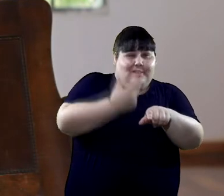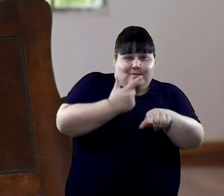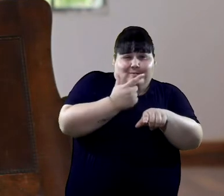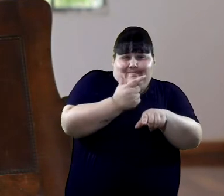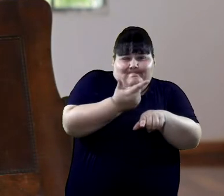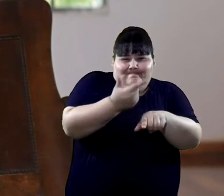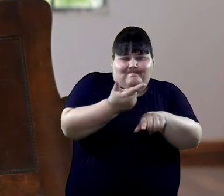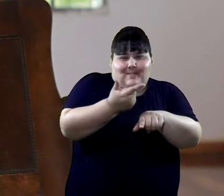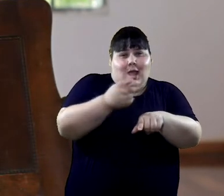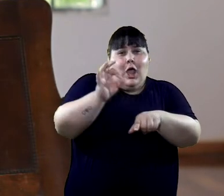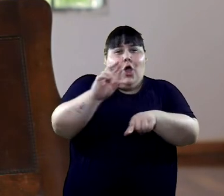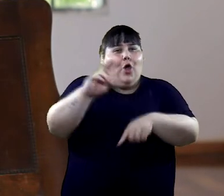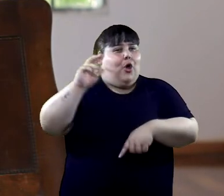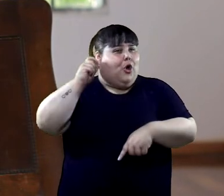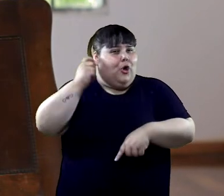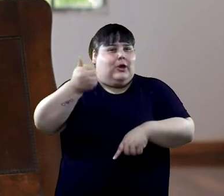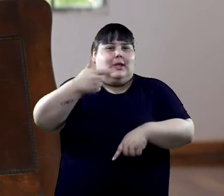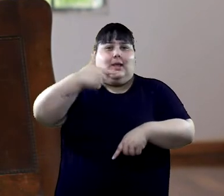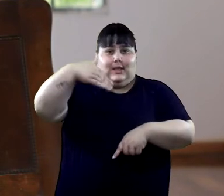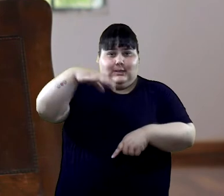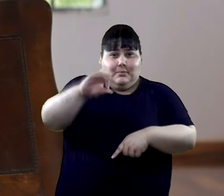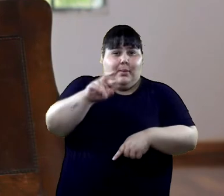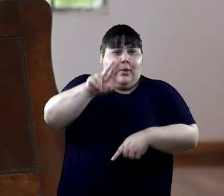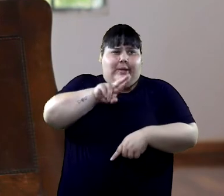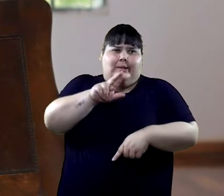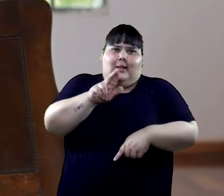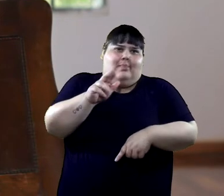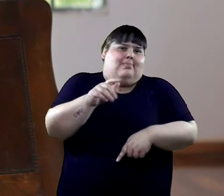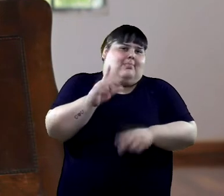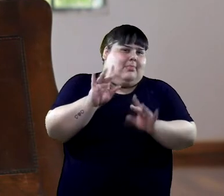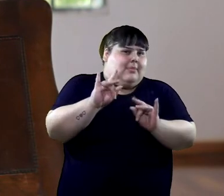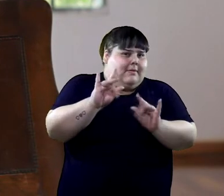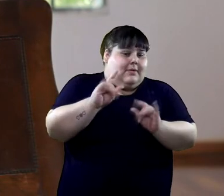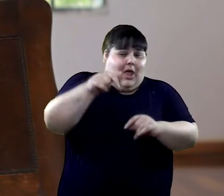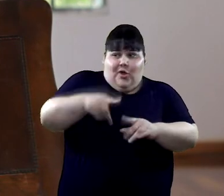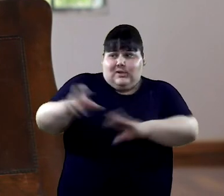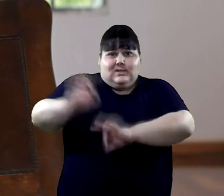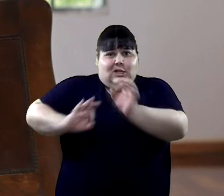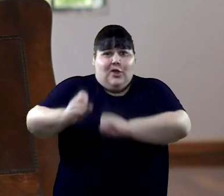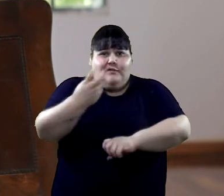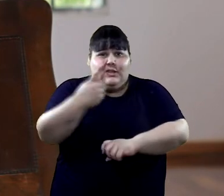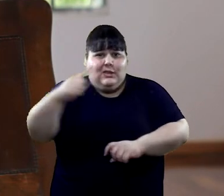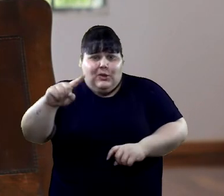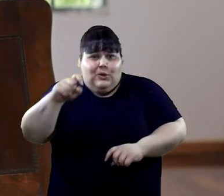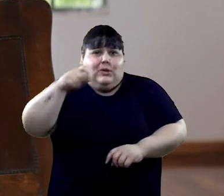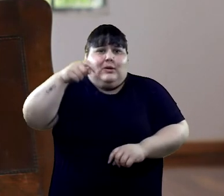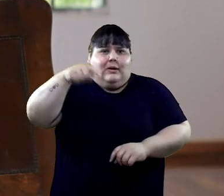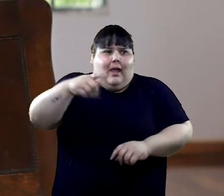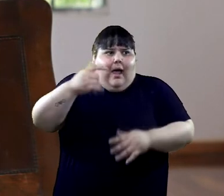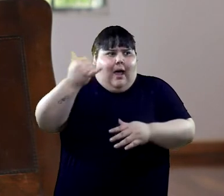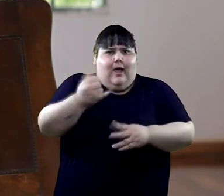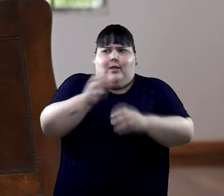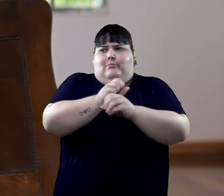Pero el orgasmo femenino sigue siendo difícil. Estamos en el siglo XXI y tenemos